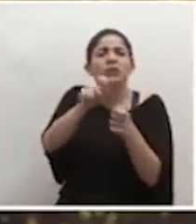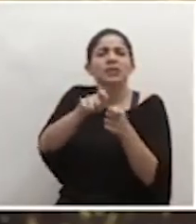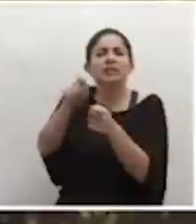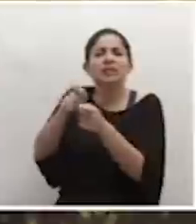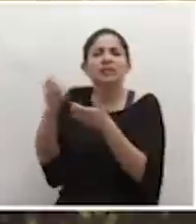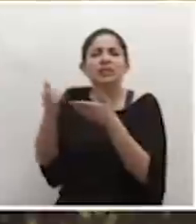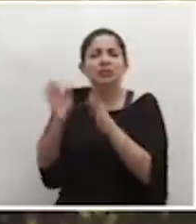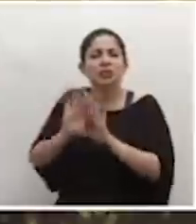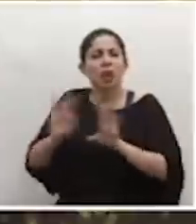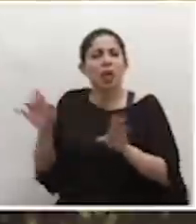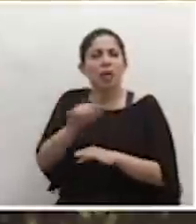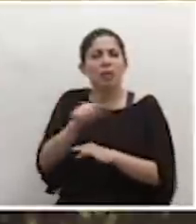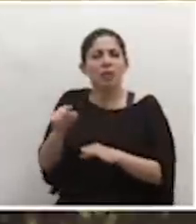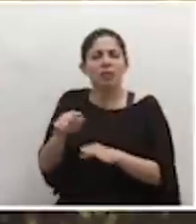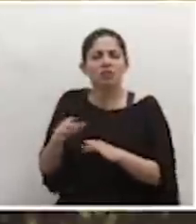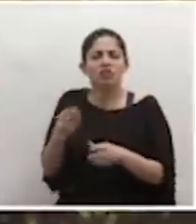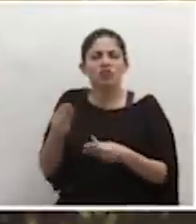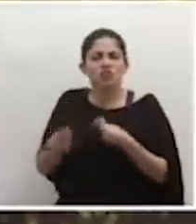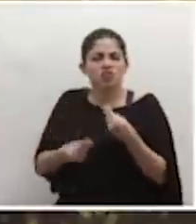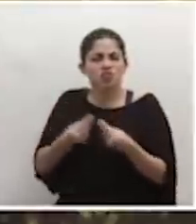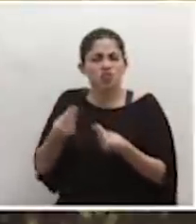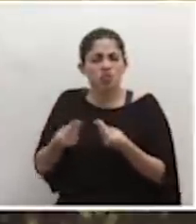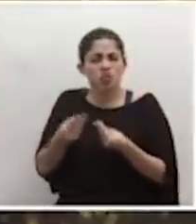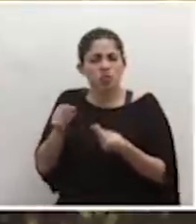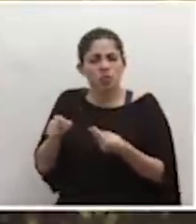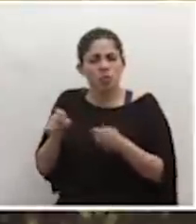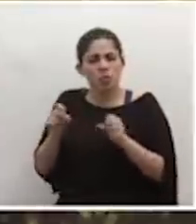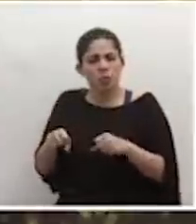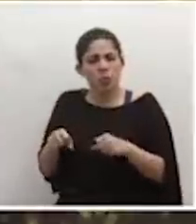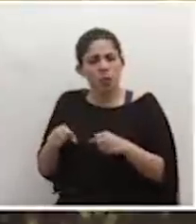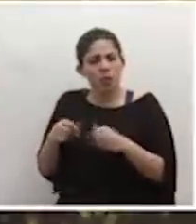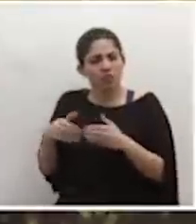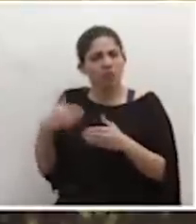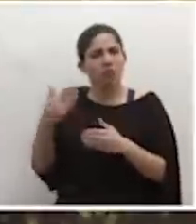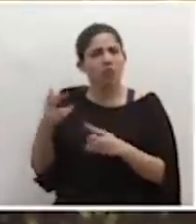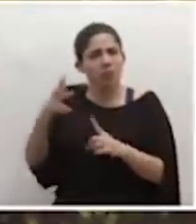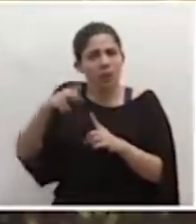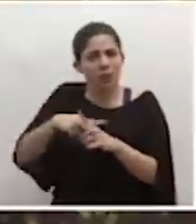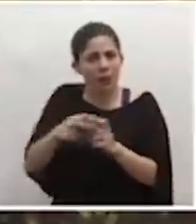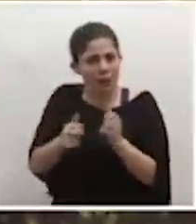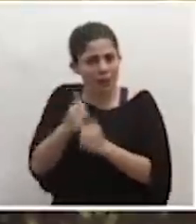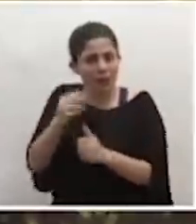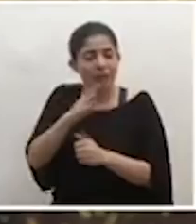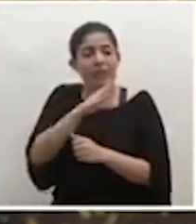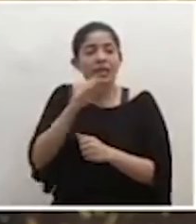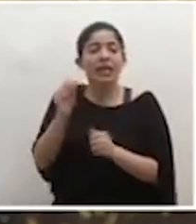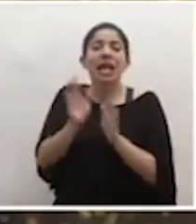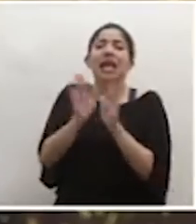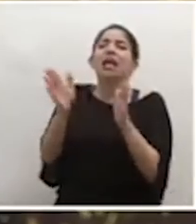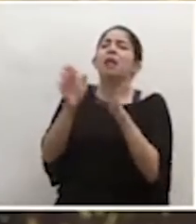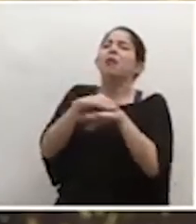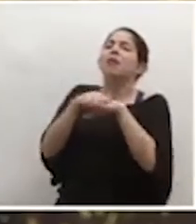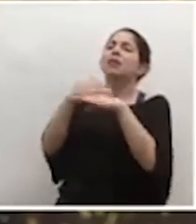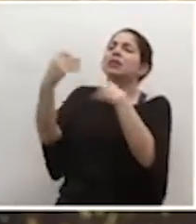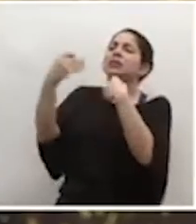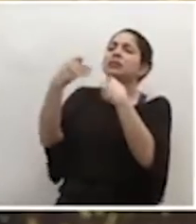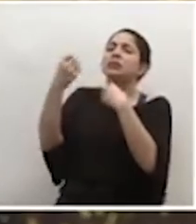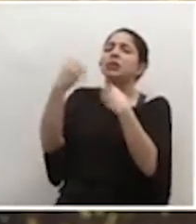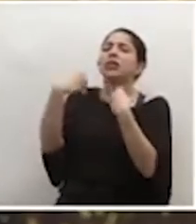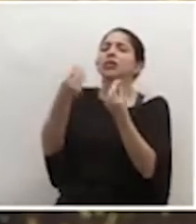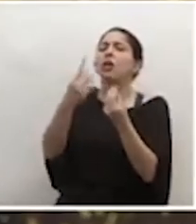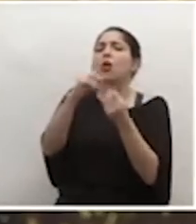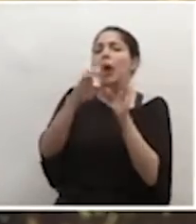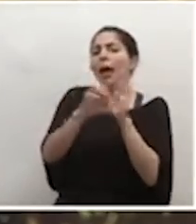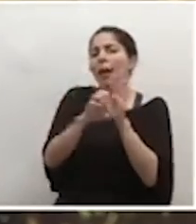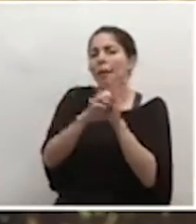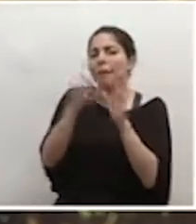específicos, cómo avanzaría esto para hacerlo hacia más lugares. Y en lo práctico, quisiera que me explicara, tal vez si pudiéramos poner un ejemplo